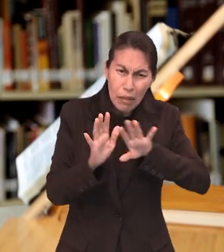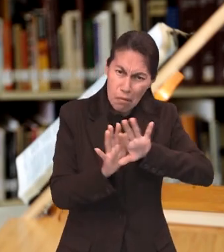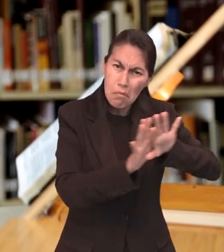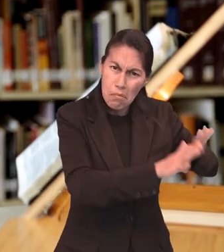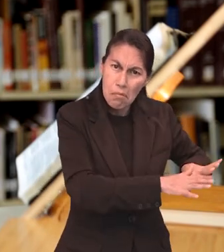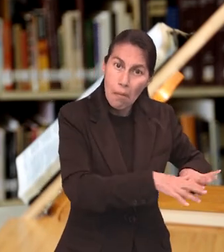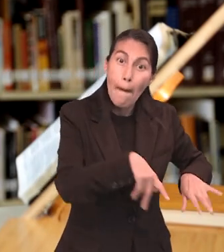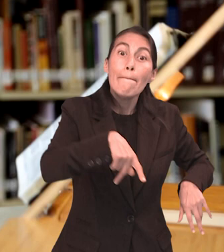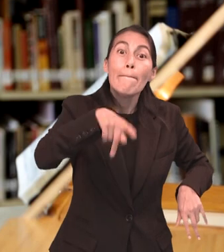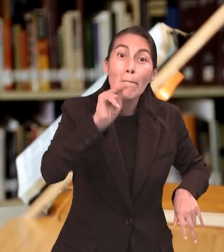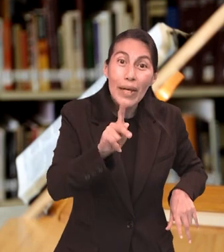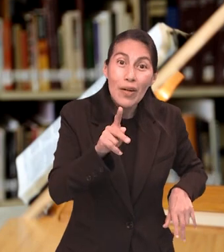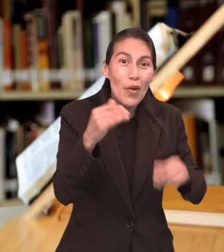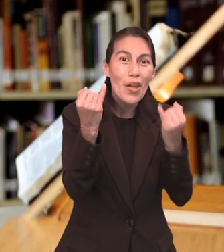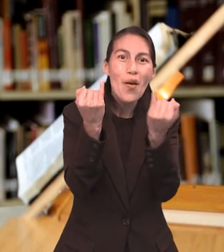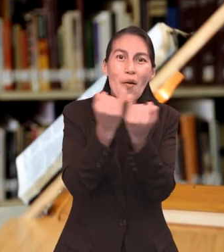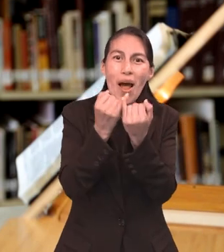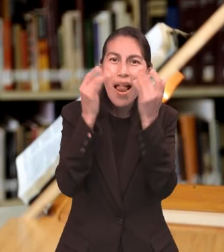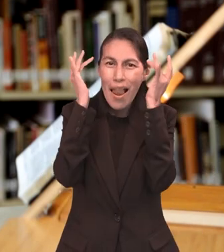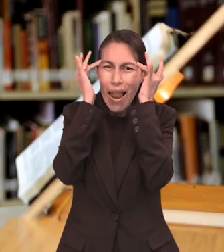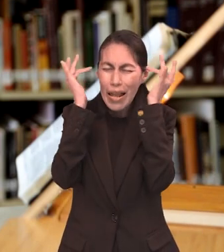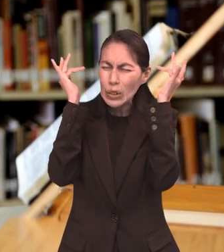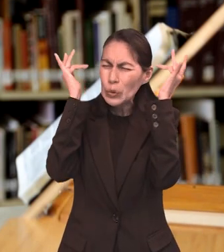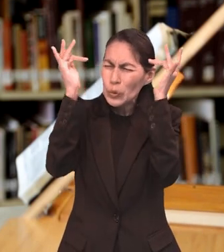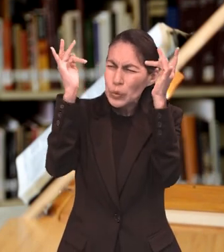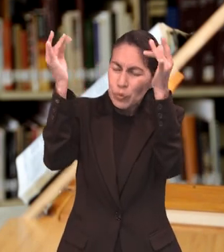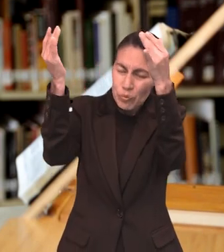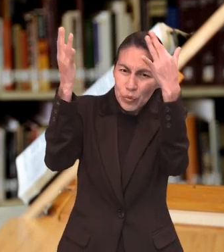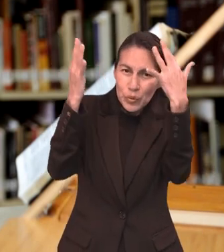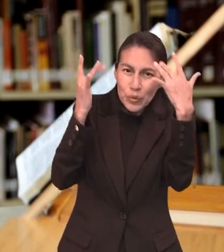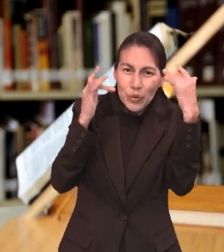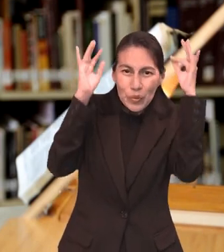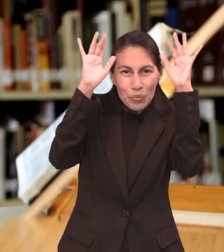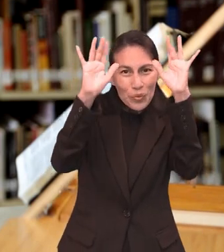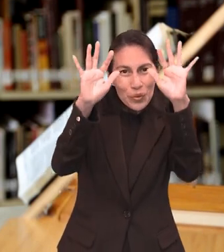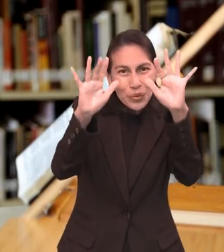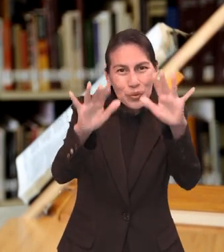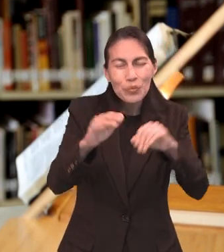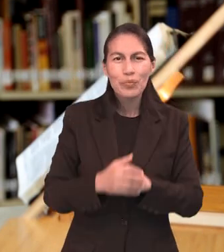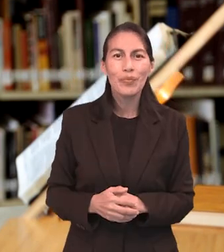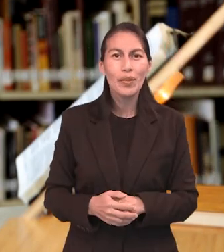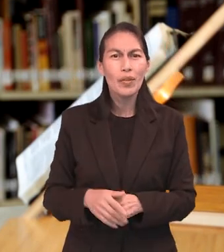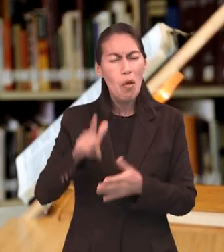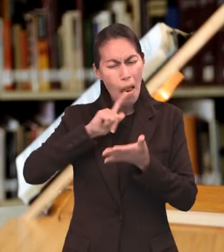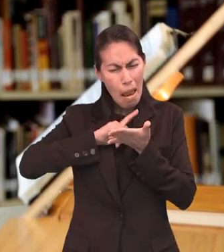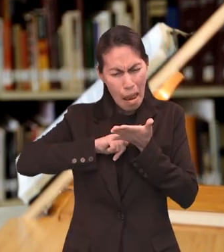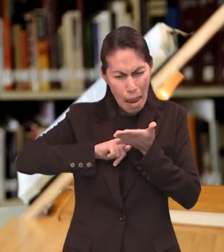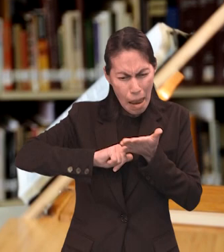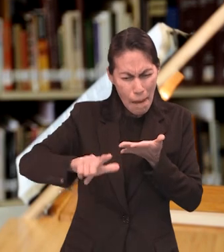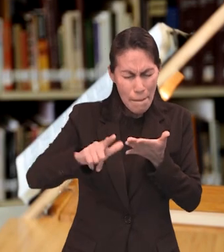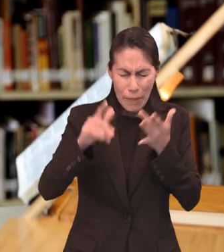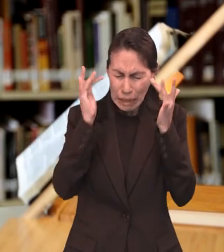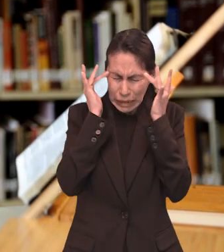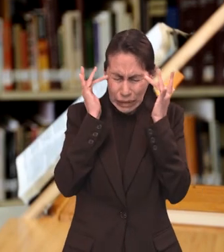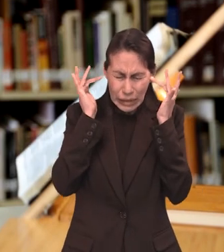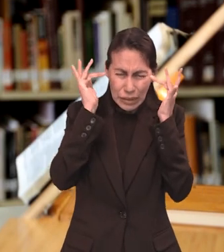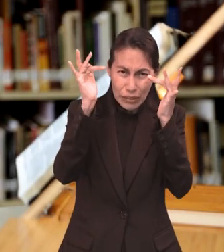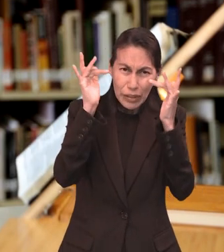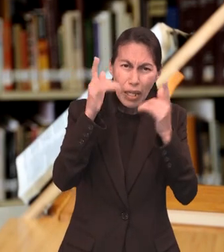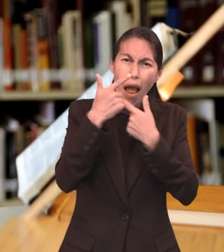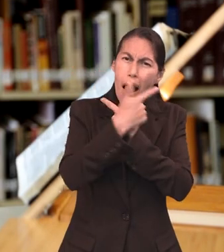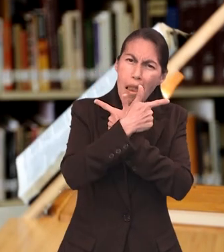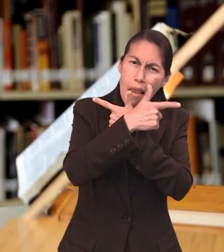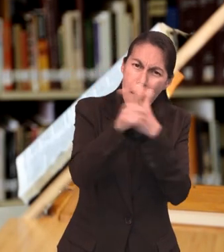ofrece santificación. El sacrificio de Jesús nos limpia y nos consagra